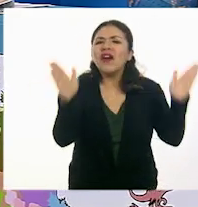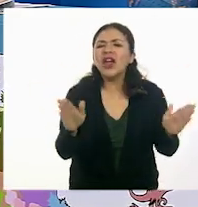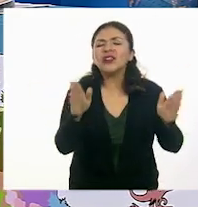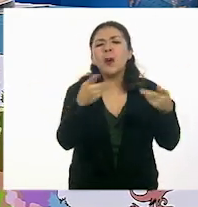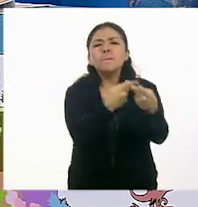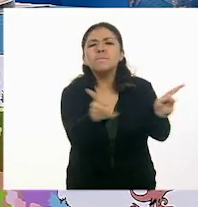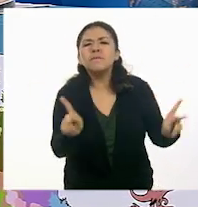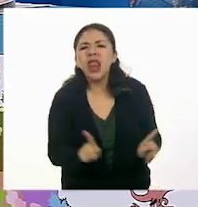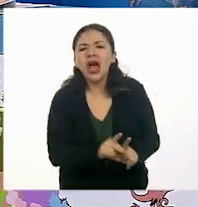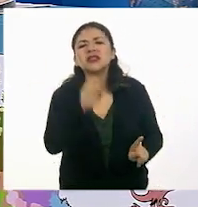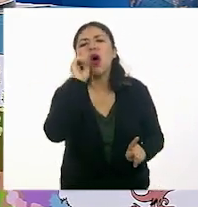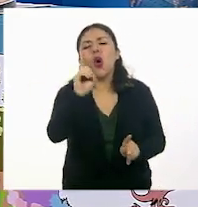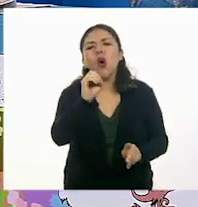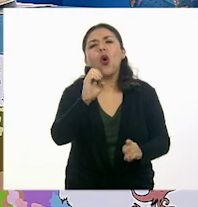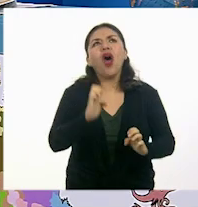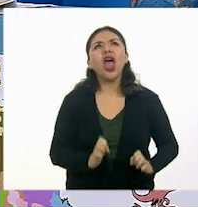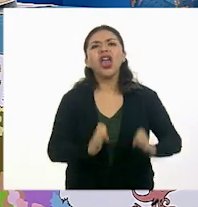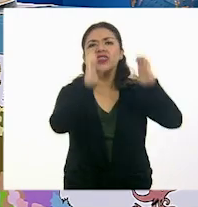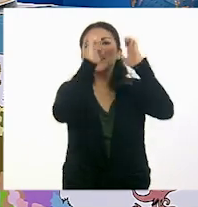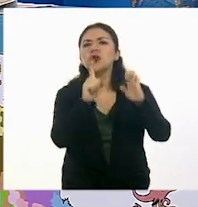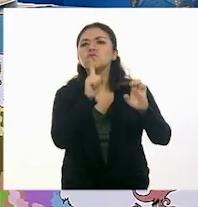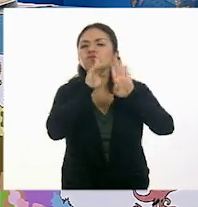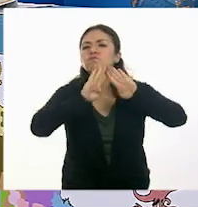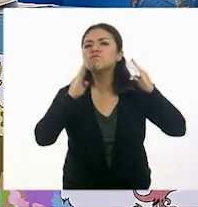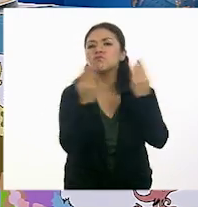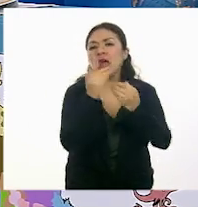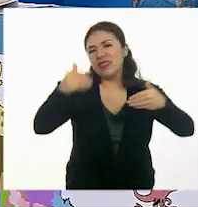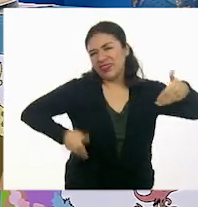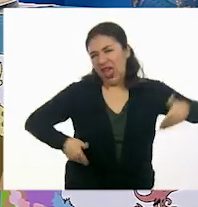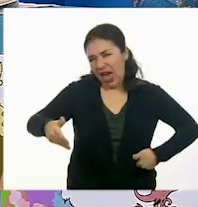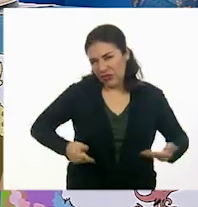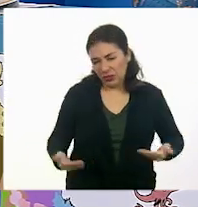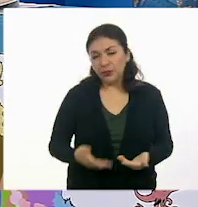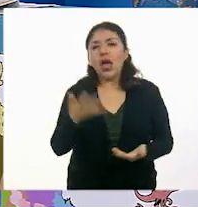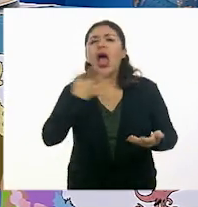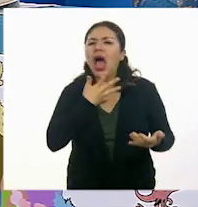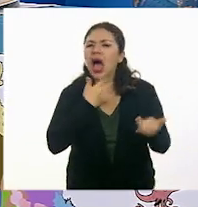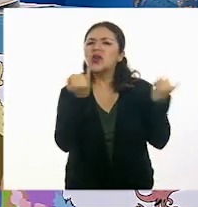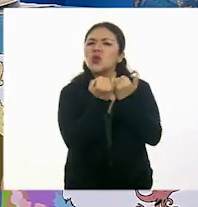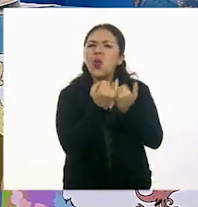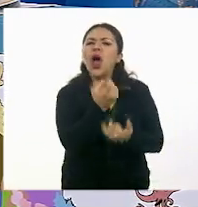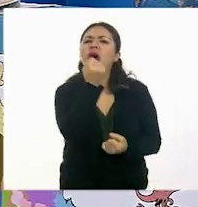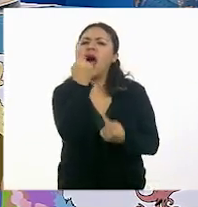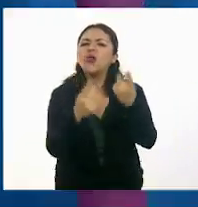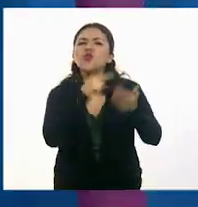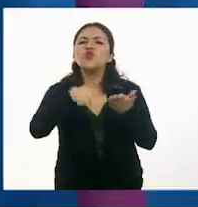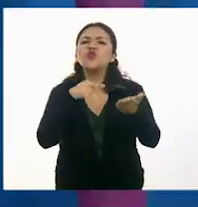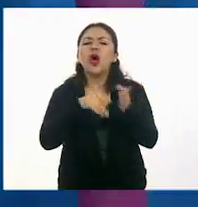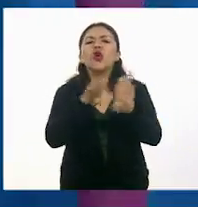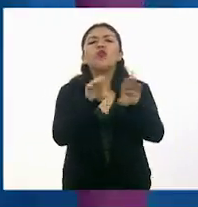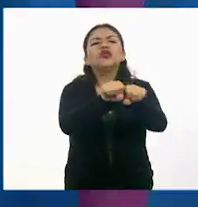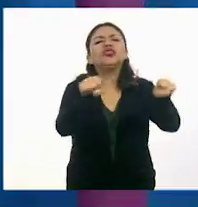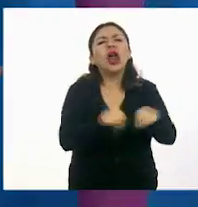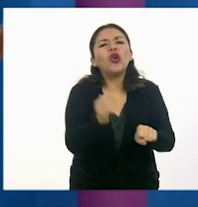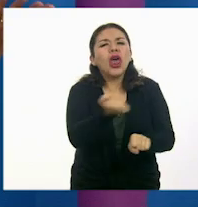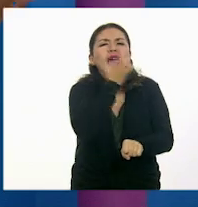como una plaza, o bien puede ser un edificio cerrado, como un teatro. Incluso hay algunos espacios alternativos, como un salón de clases. En